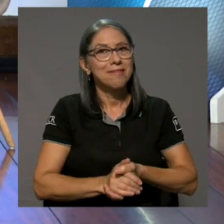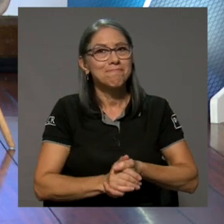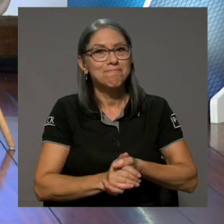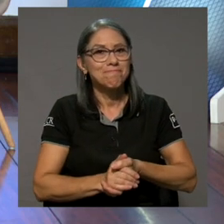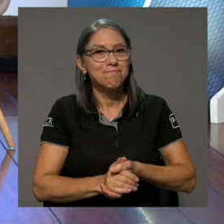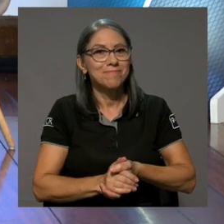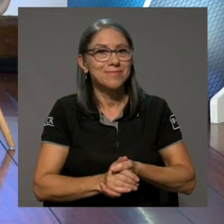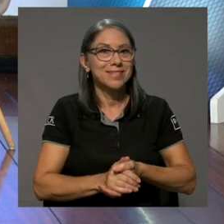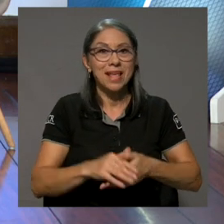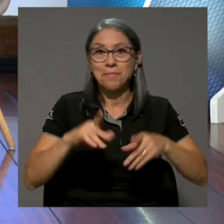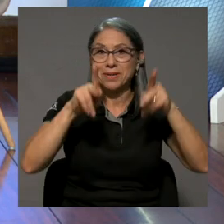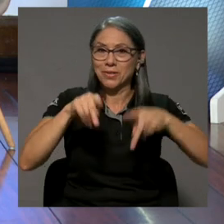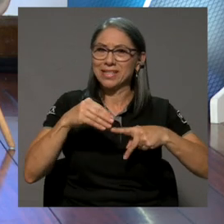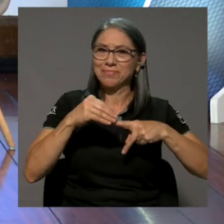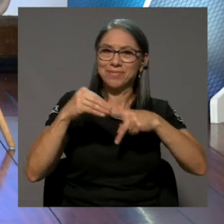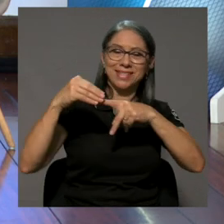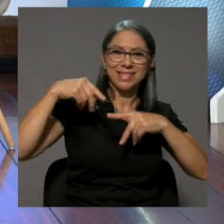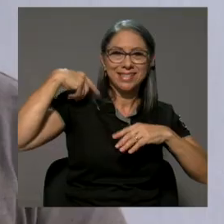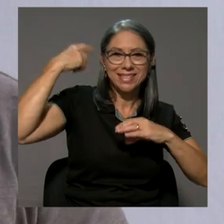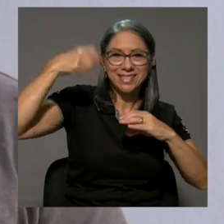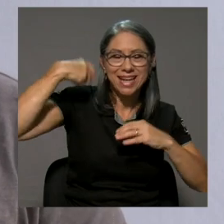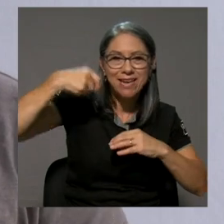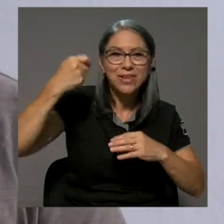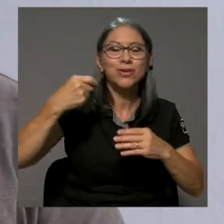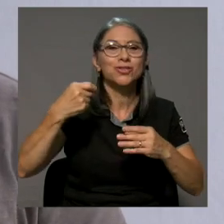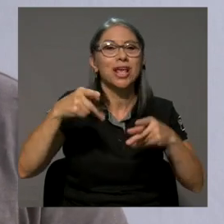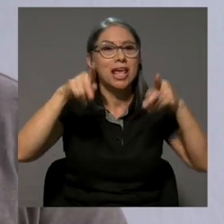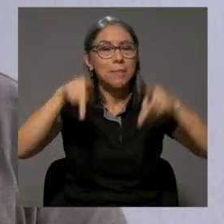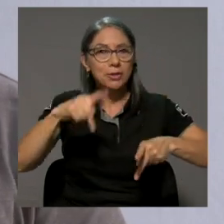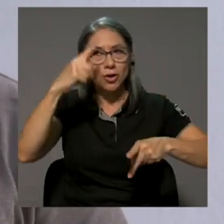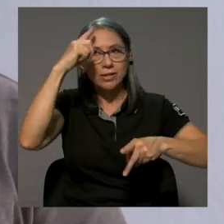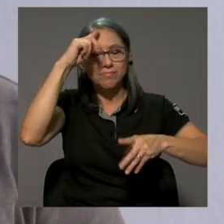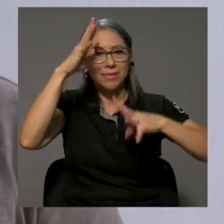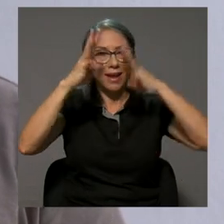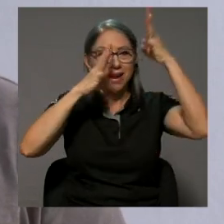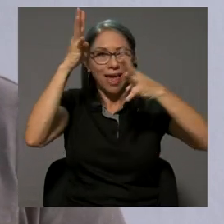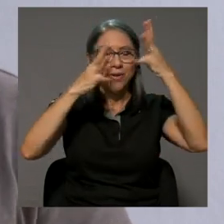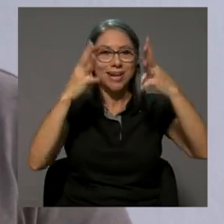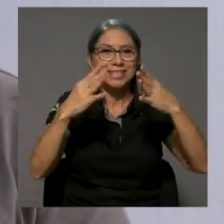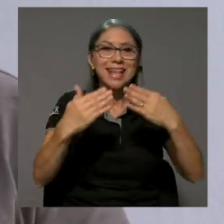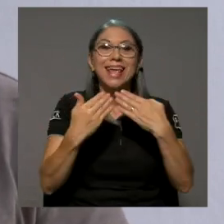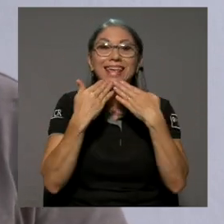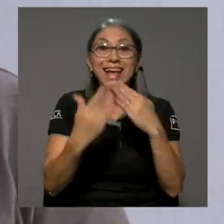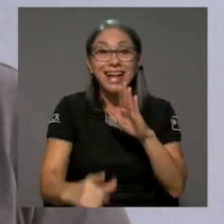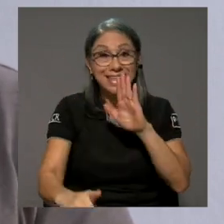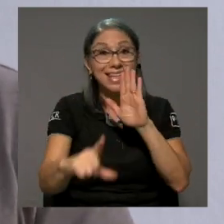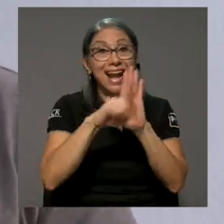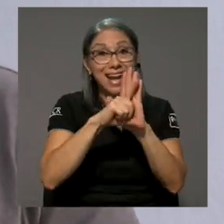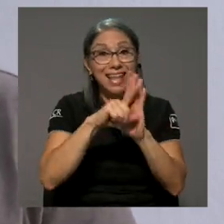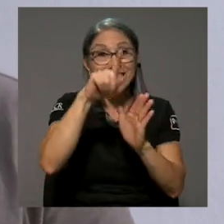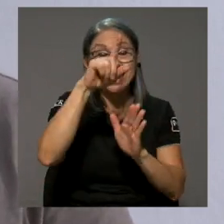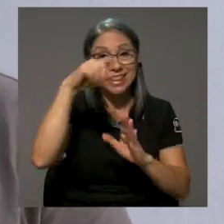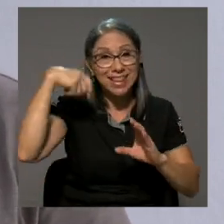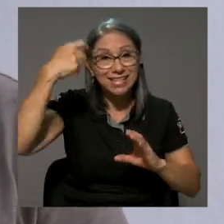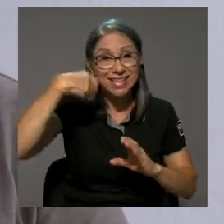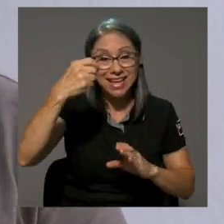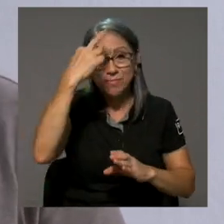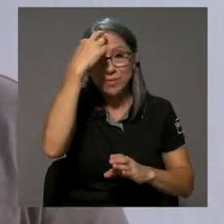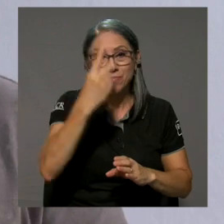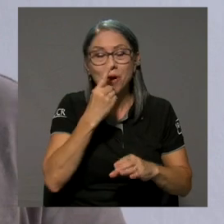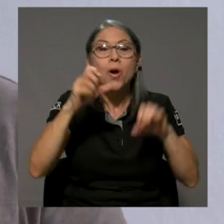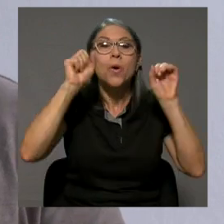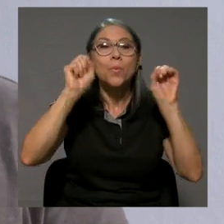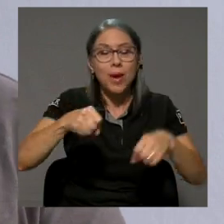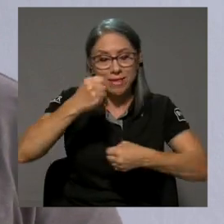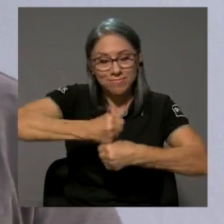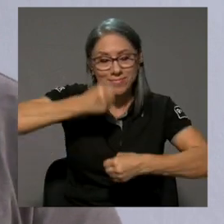cinéfilos y de creadores que lo que quieren y lo que gracias a la ley de cine dominicana